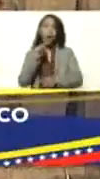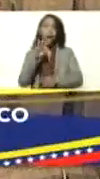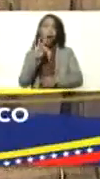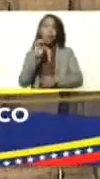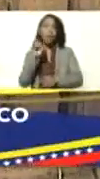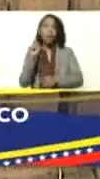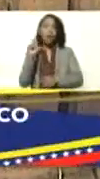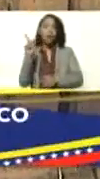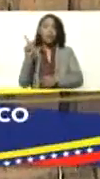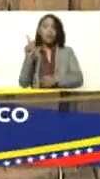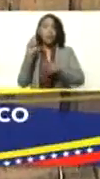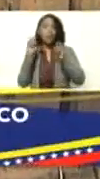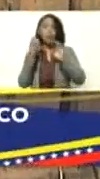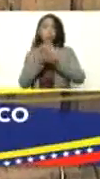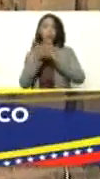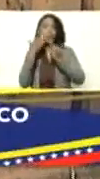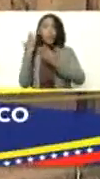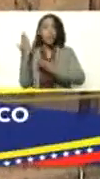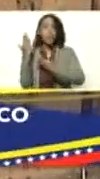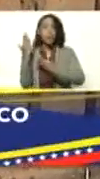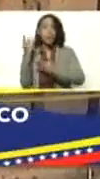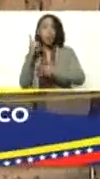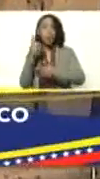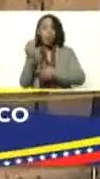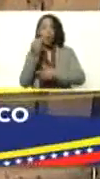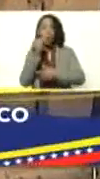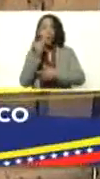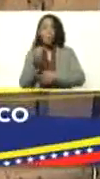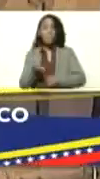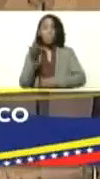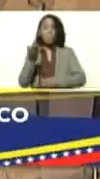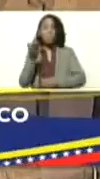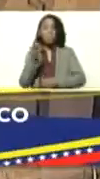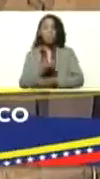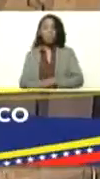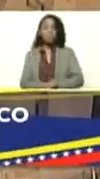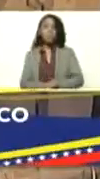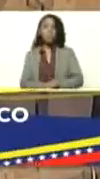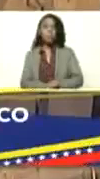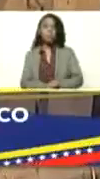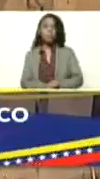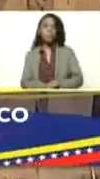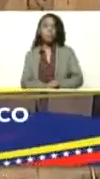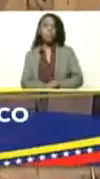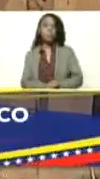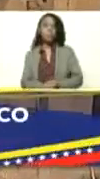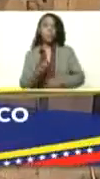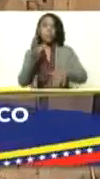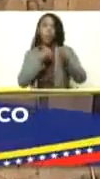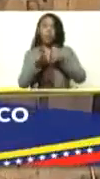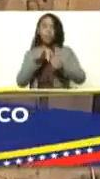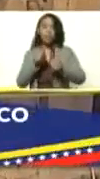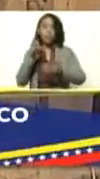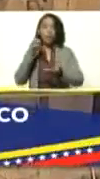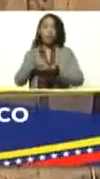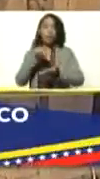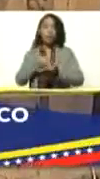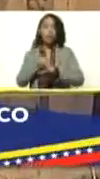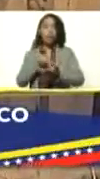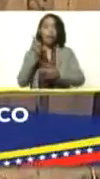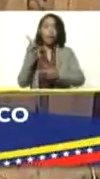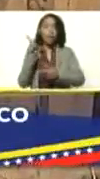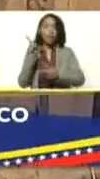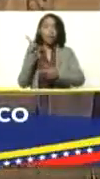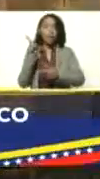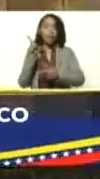El detalle con la alfa-caseína, presidente, es que es una proteína alergénica, de manera que la leche de cabra se considera entonces una leche